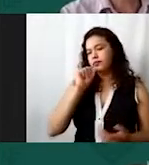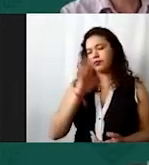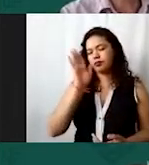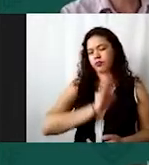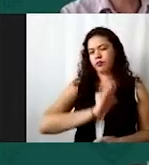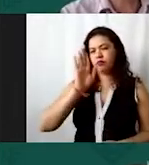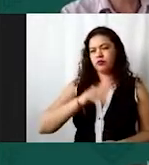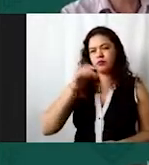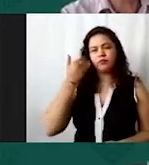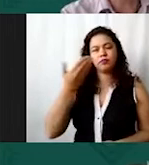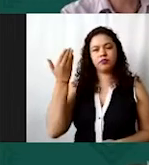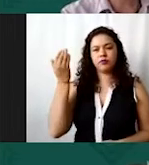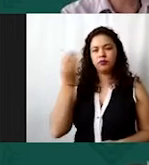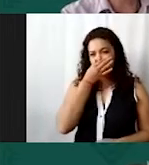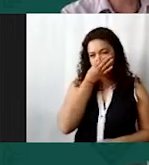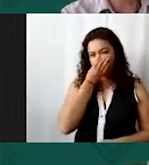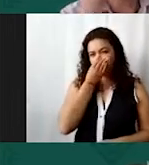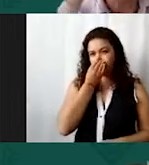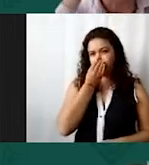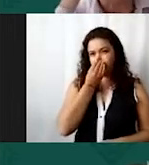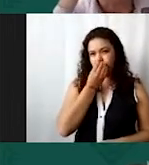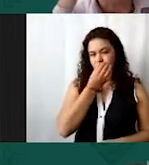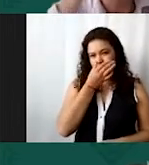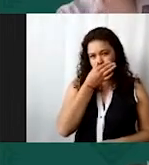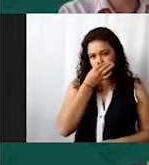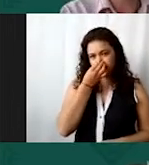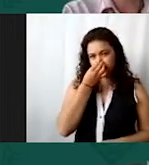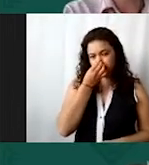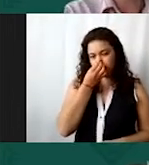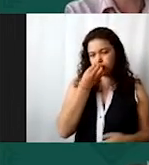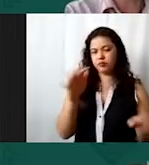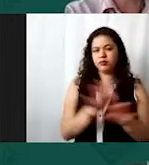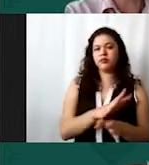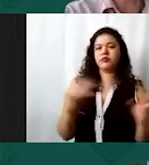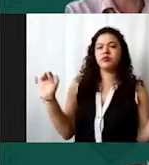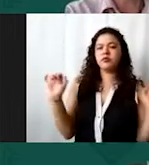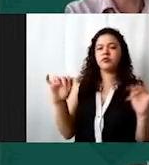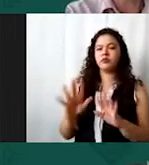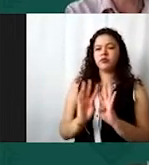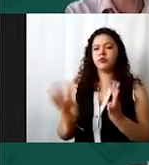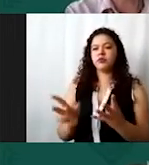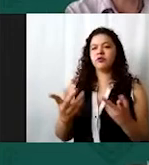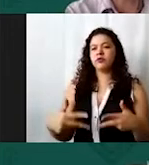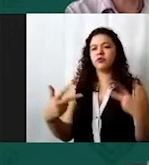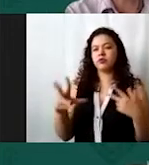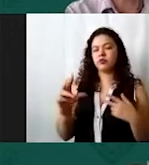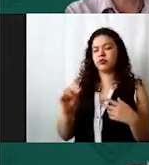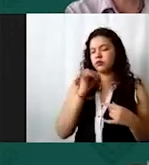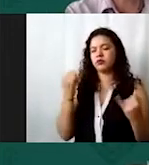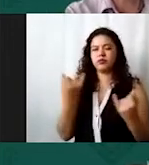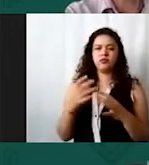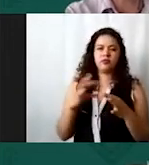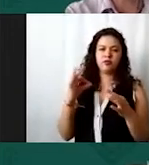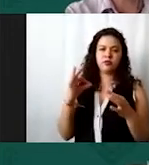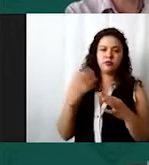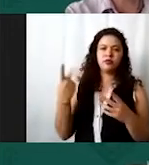simplemente cambia esta parte de que es presencial y no virtual ¿no? igual tienen que especificar el